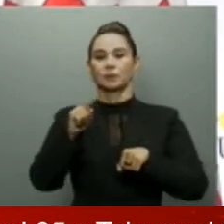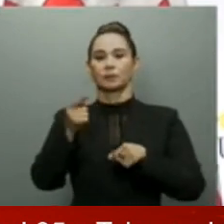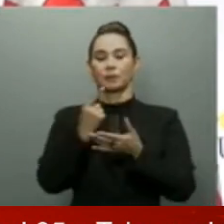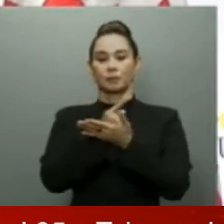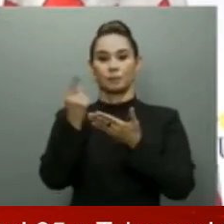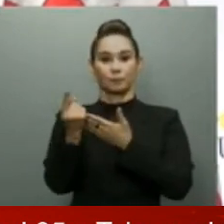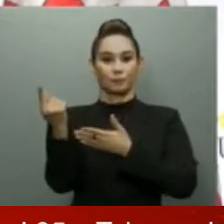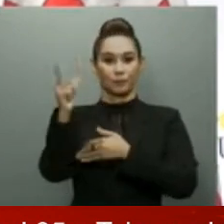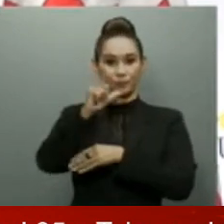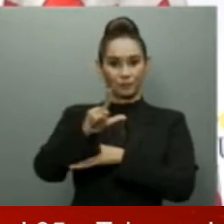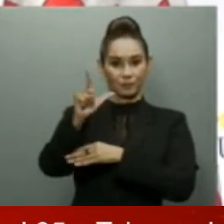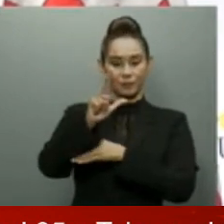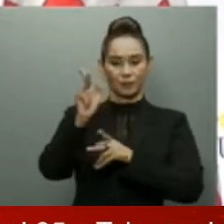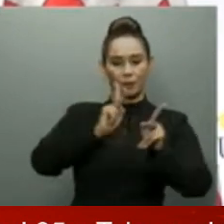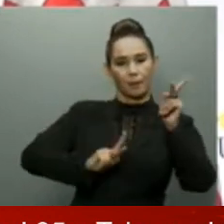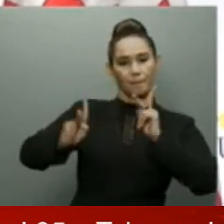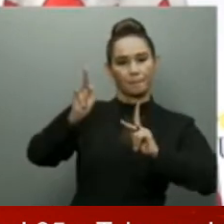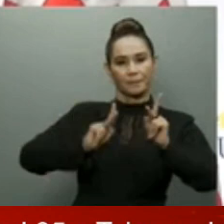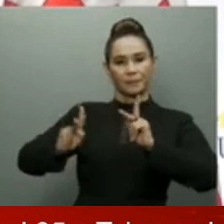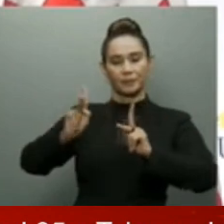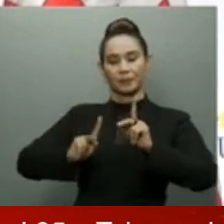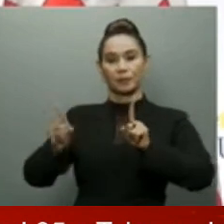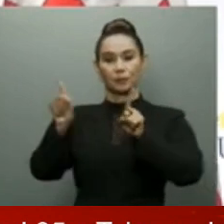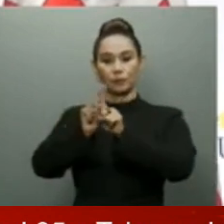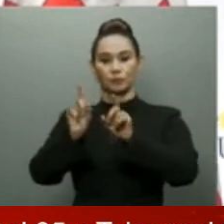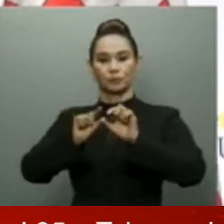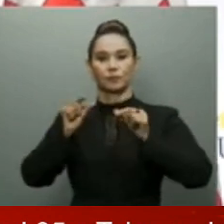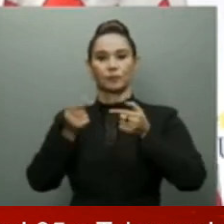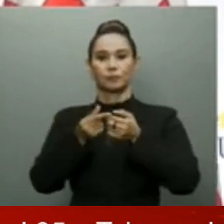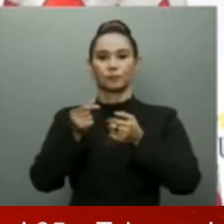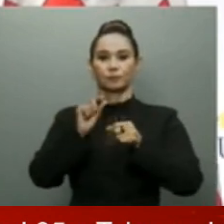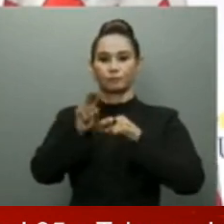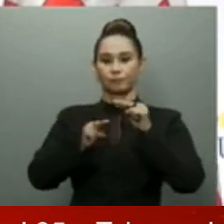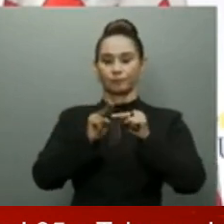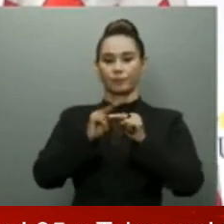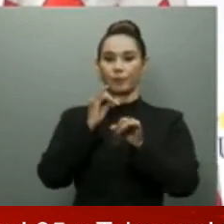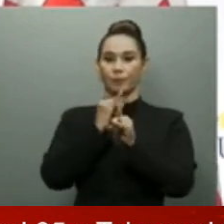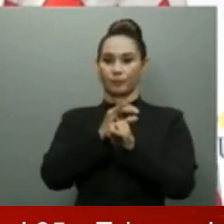estaré visitando nuevamente la Comisión de Interior y Policía y la Cámara de Diputados